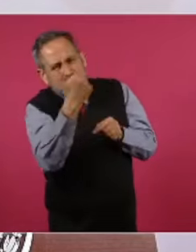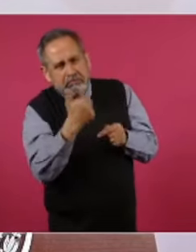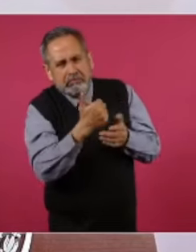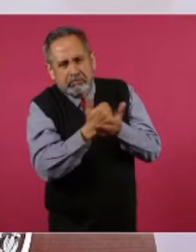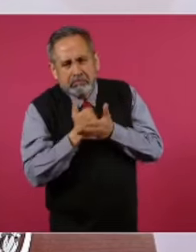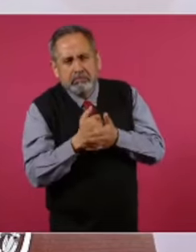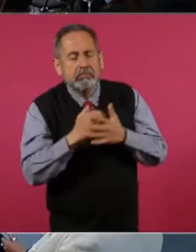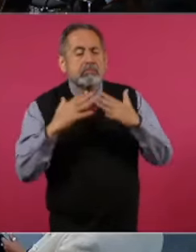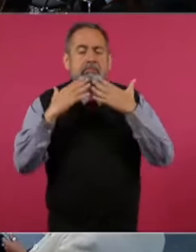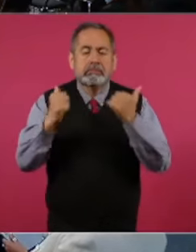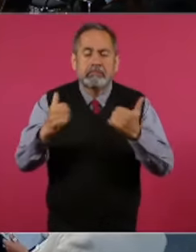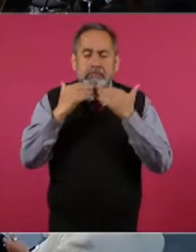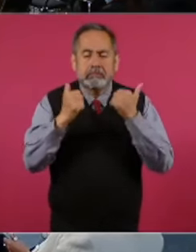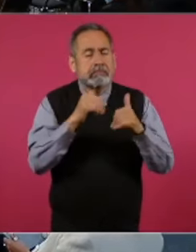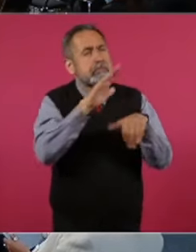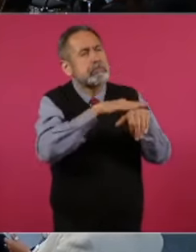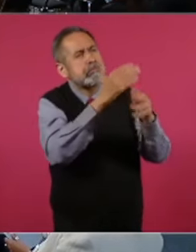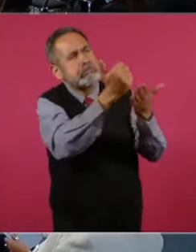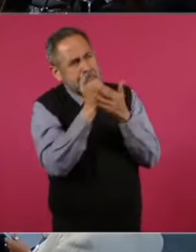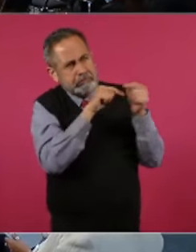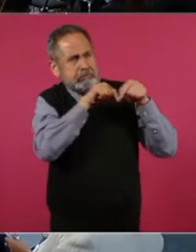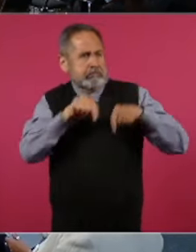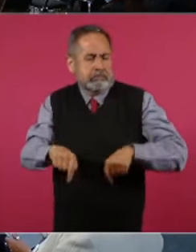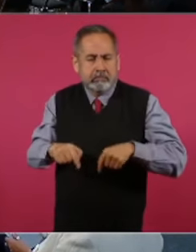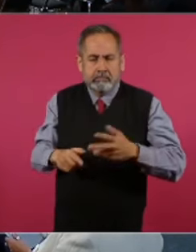¿Lodosiel, presidente, cuándo llega la policía?